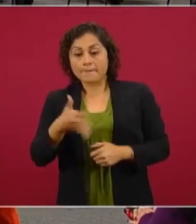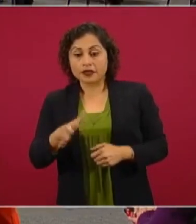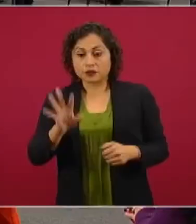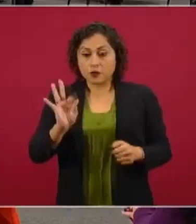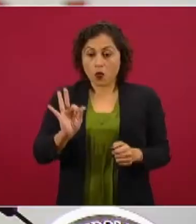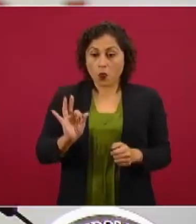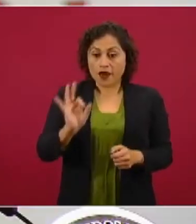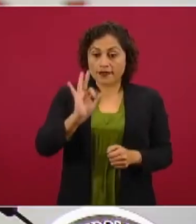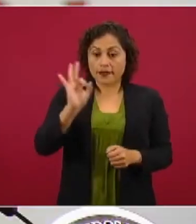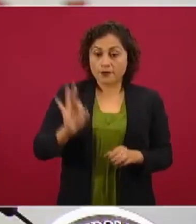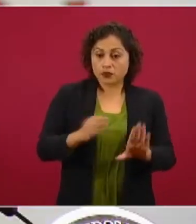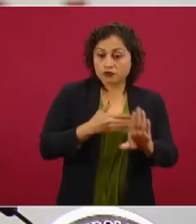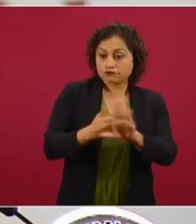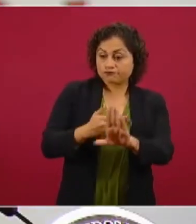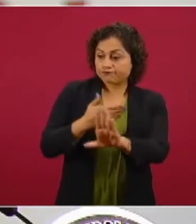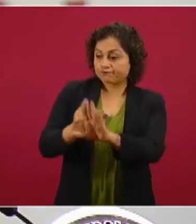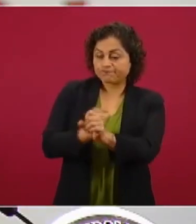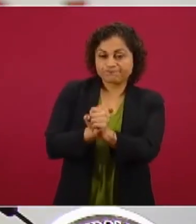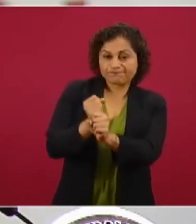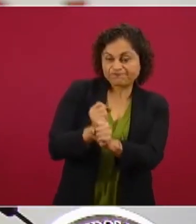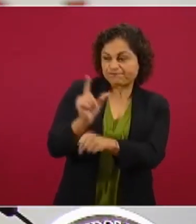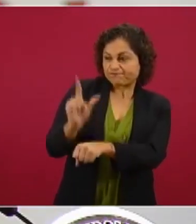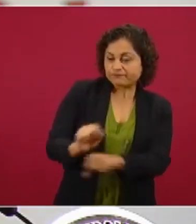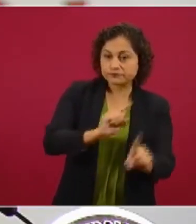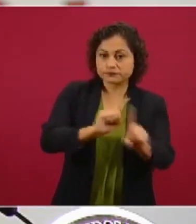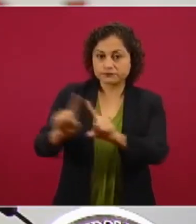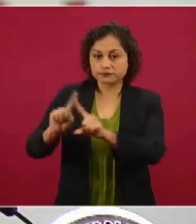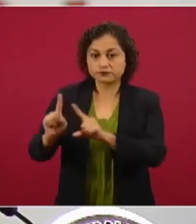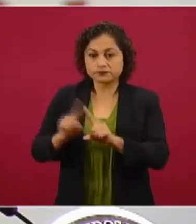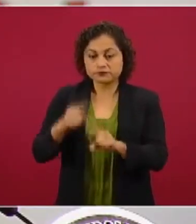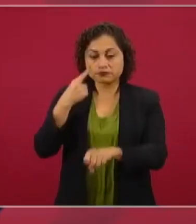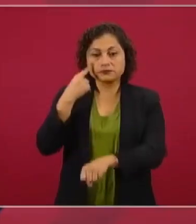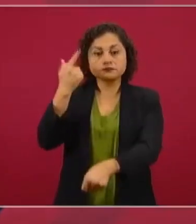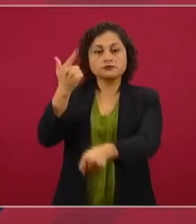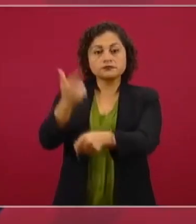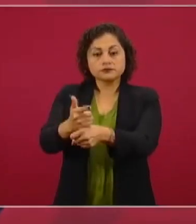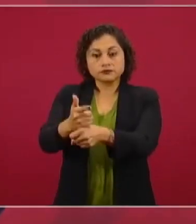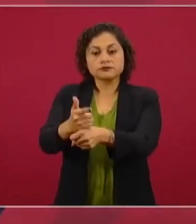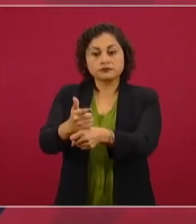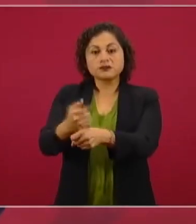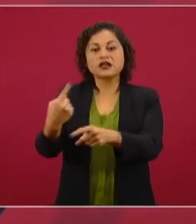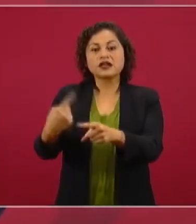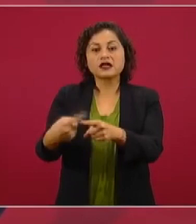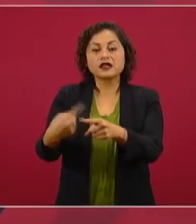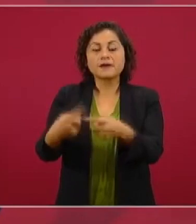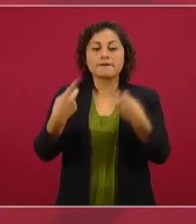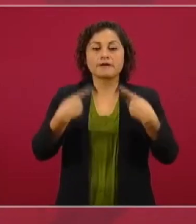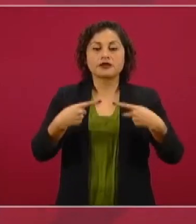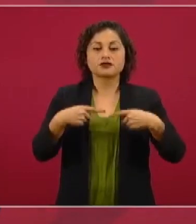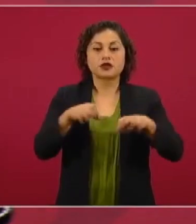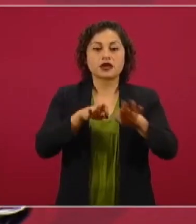estas agresiones han sido identificadas como atribuibles a servidores públicos.